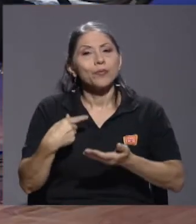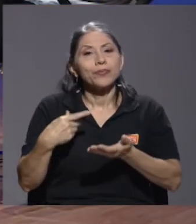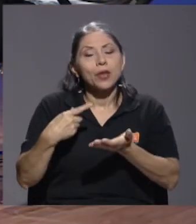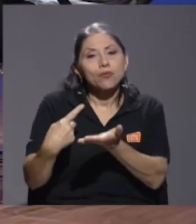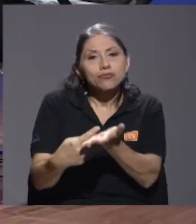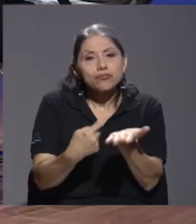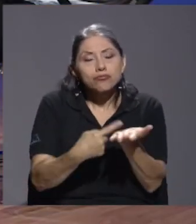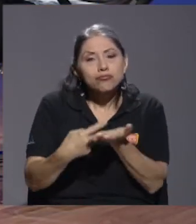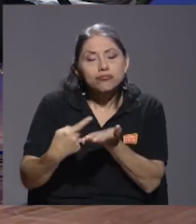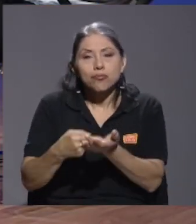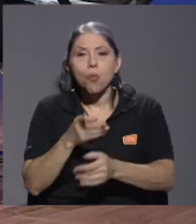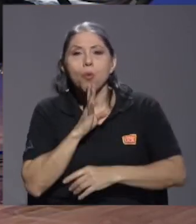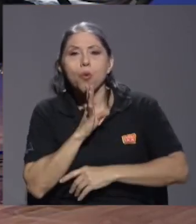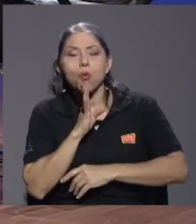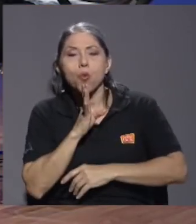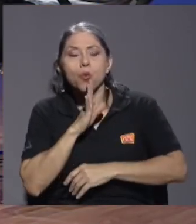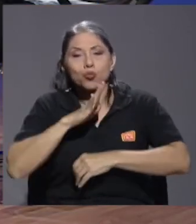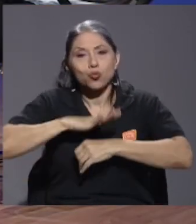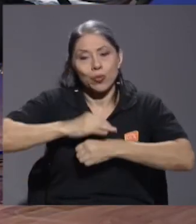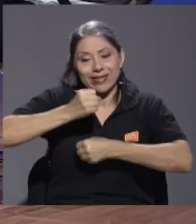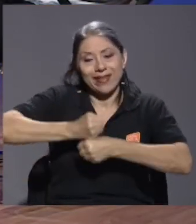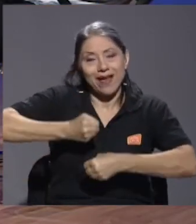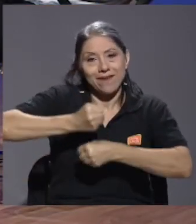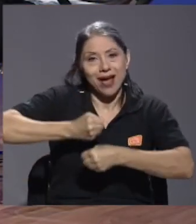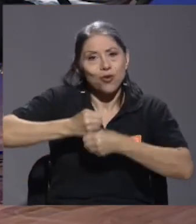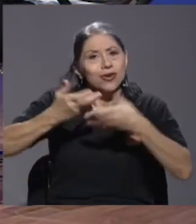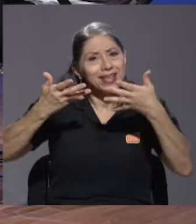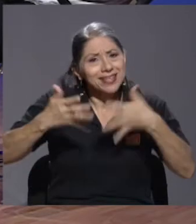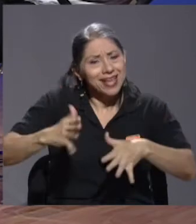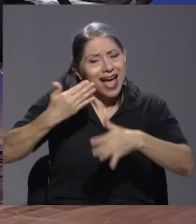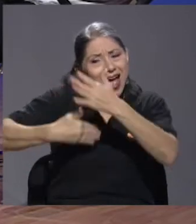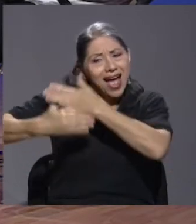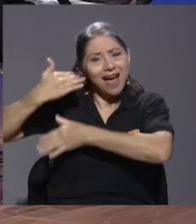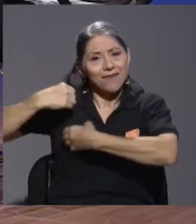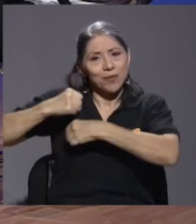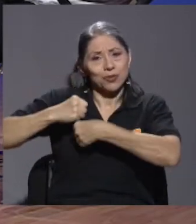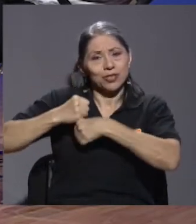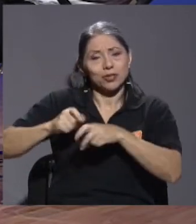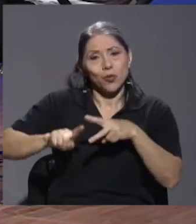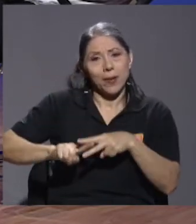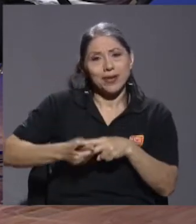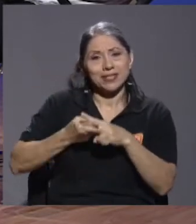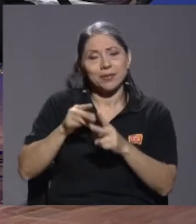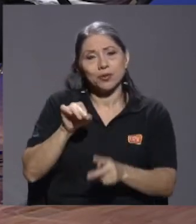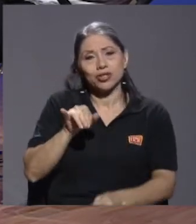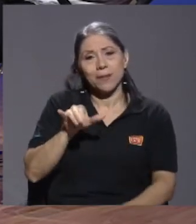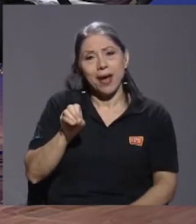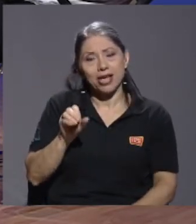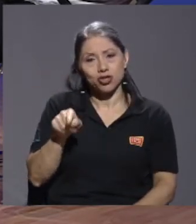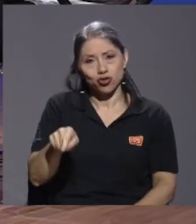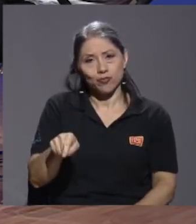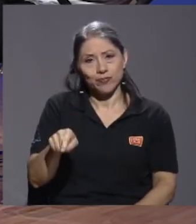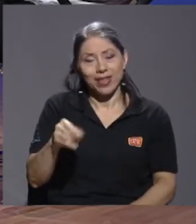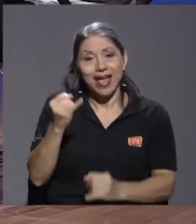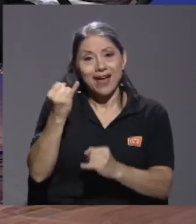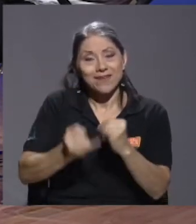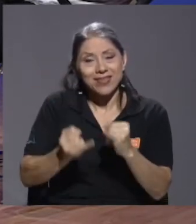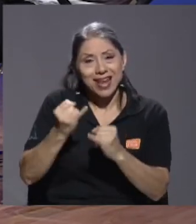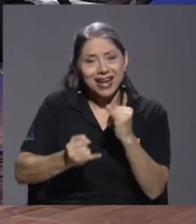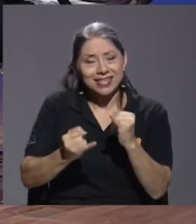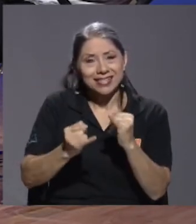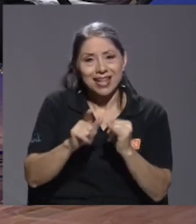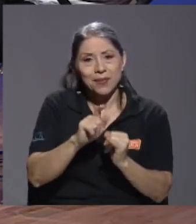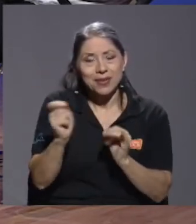el trabajo que habíamos hecho ya a principios de mayo, ¿verdad? A finales de